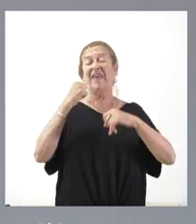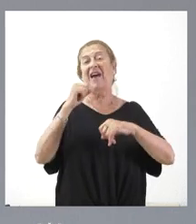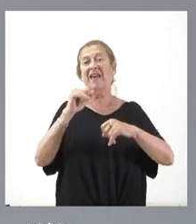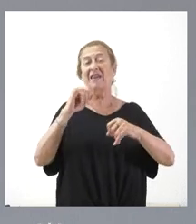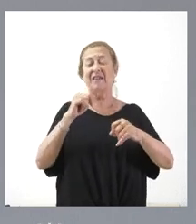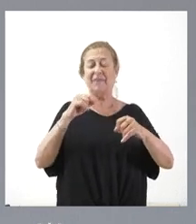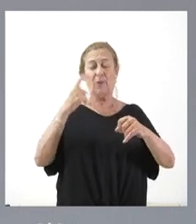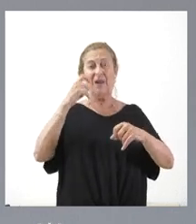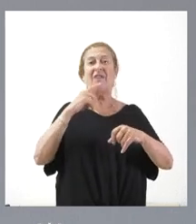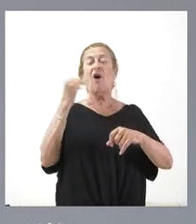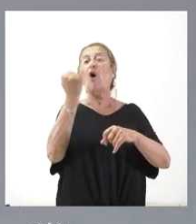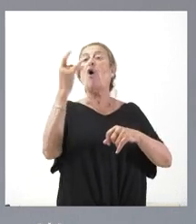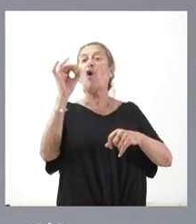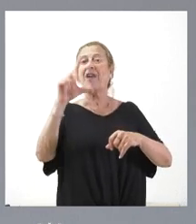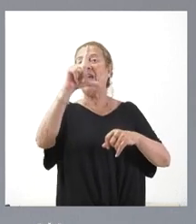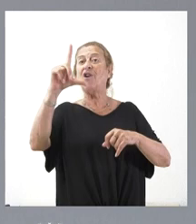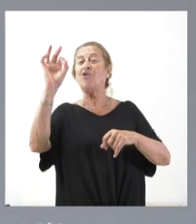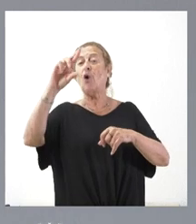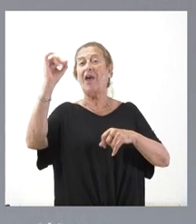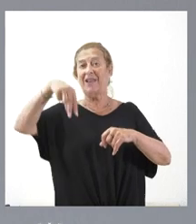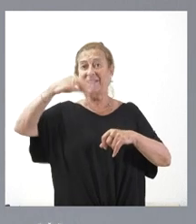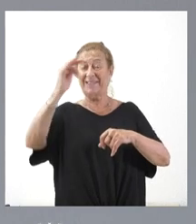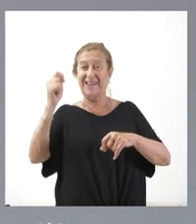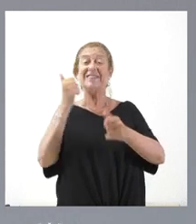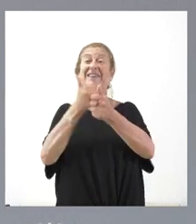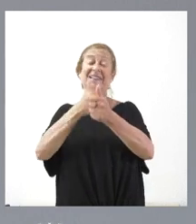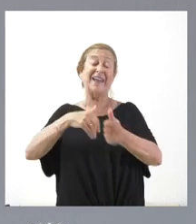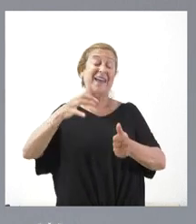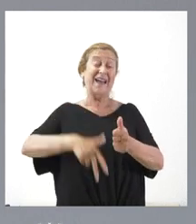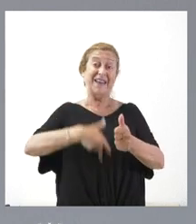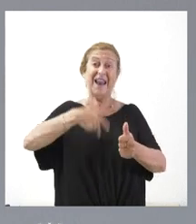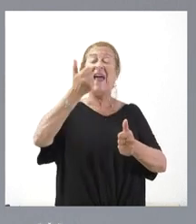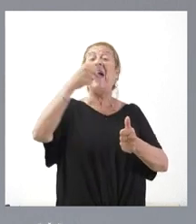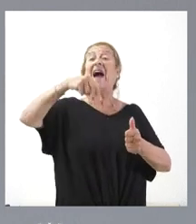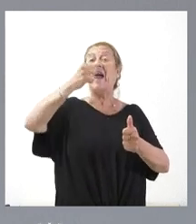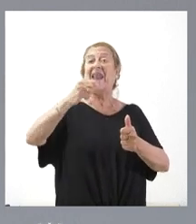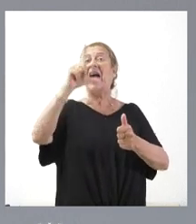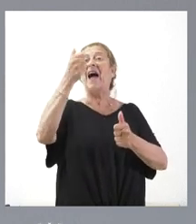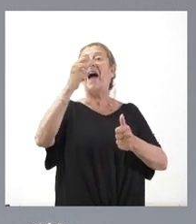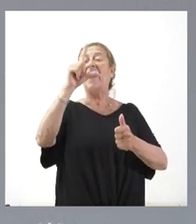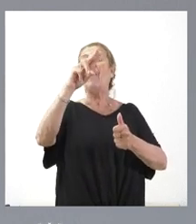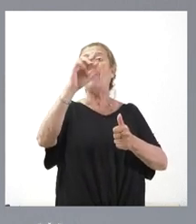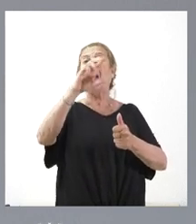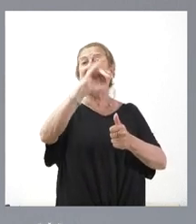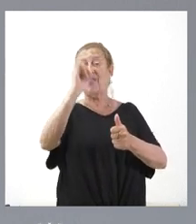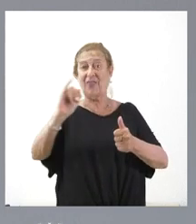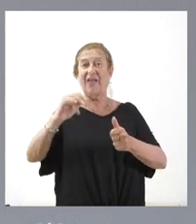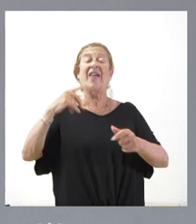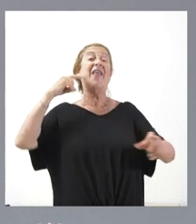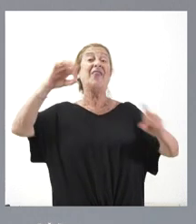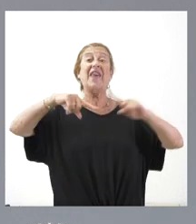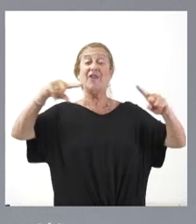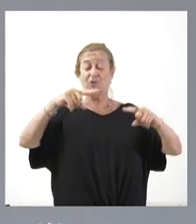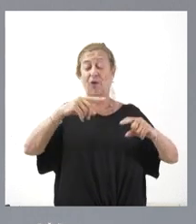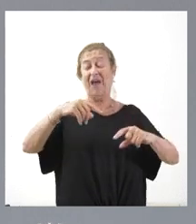Llorente Cachorro, secretaria general doña Ana Álvarez Quiñones Sanz, directora general de